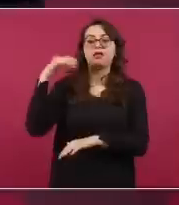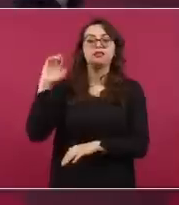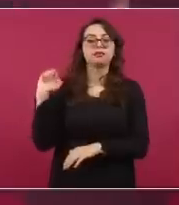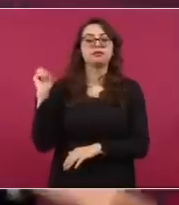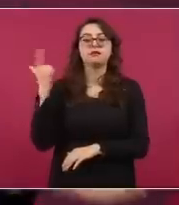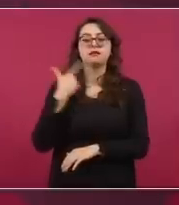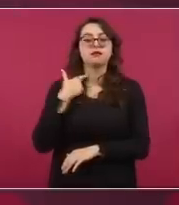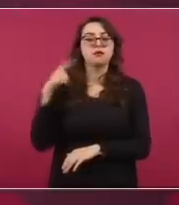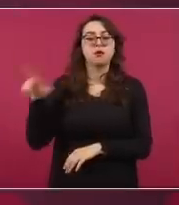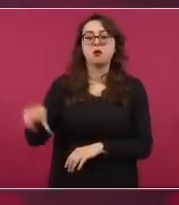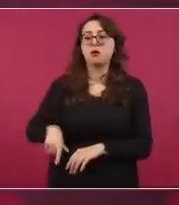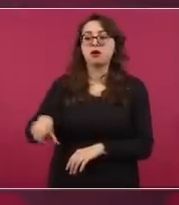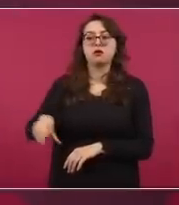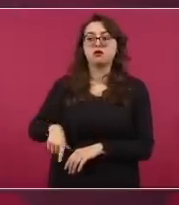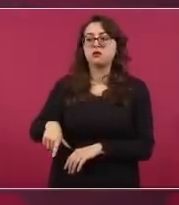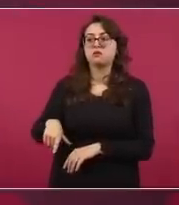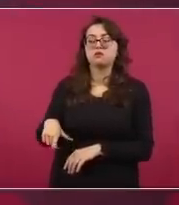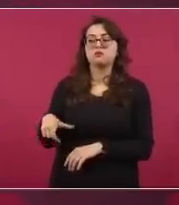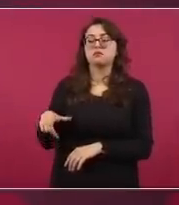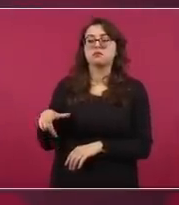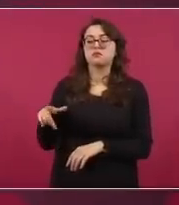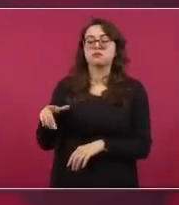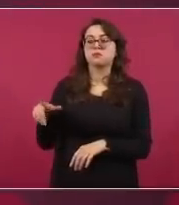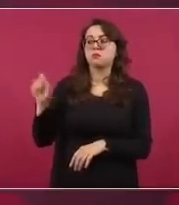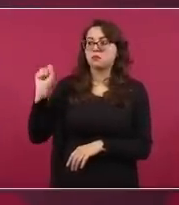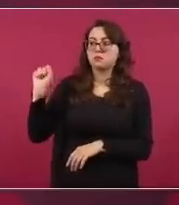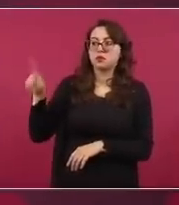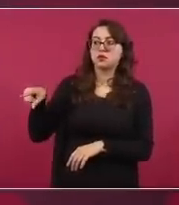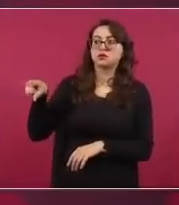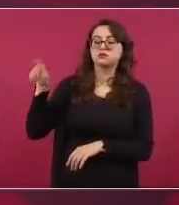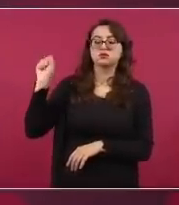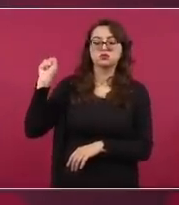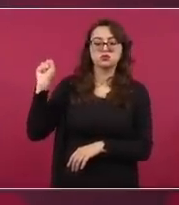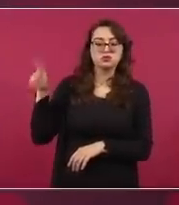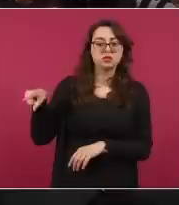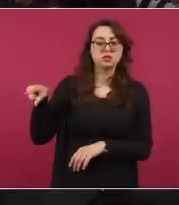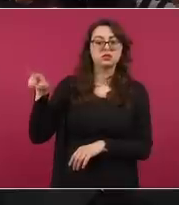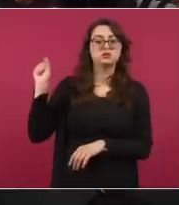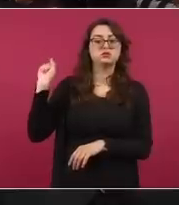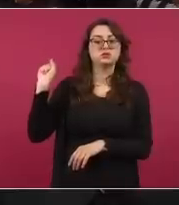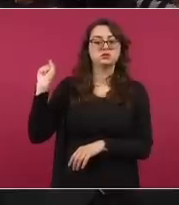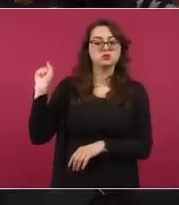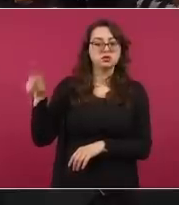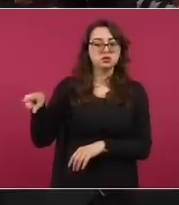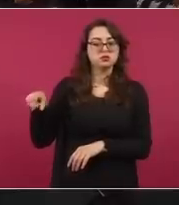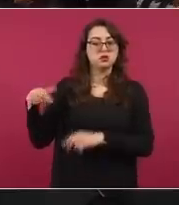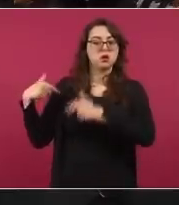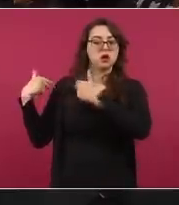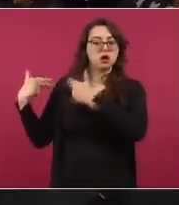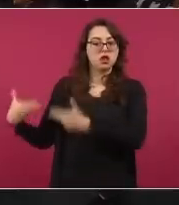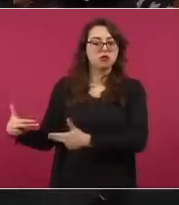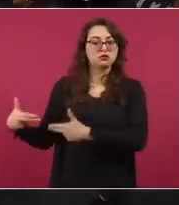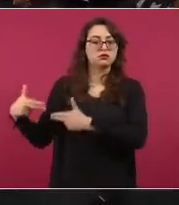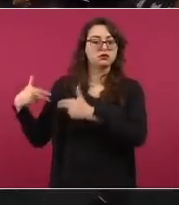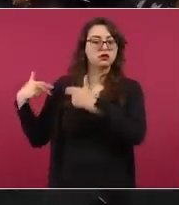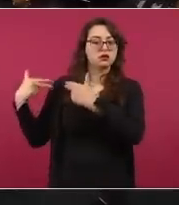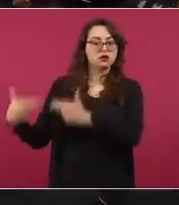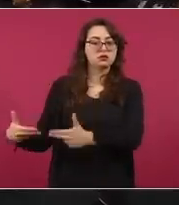intacto, es el Poder Judicial de siempre,